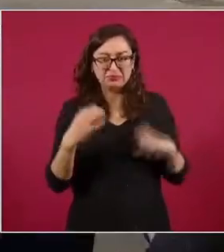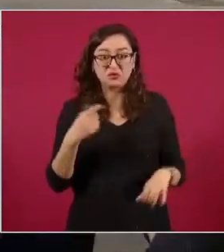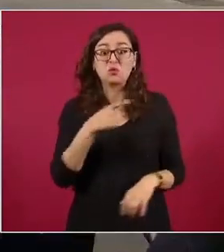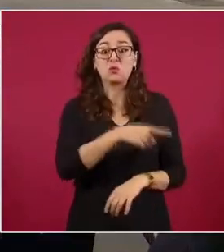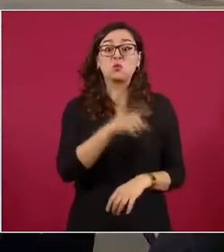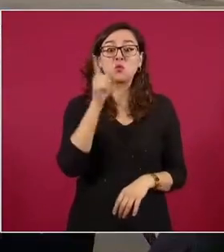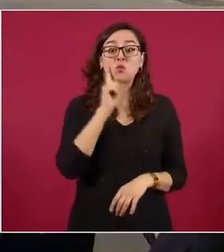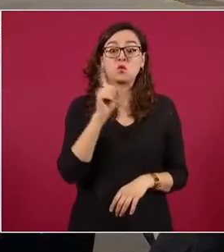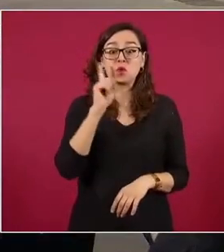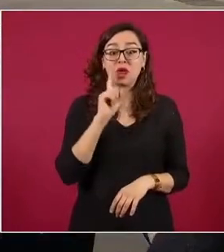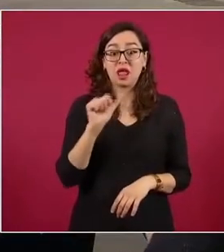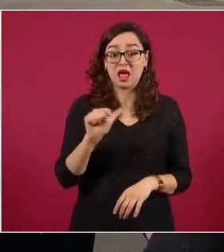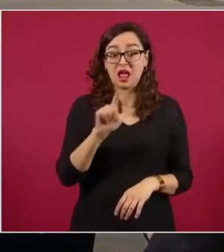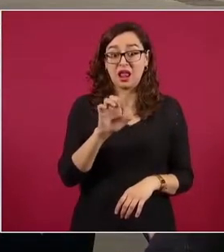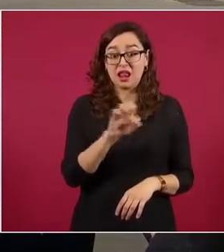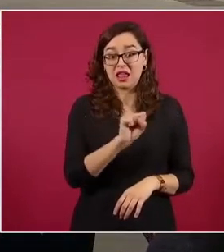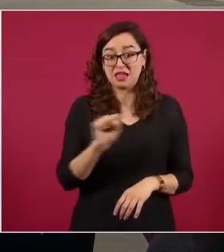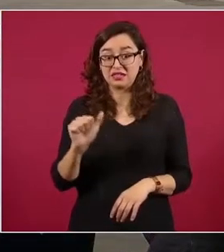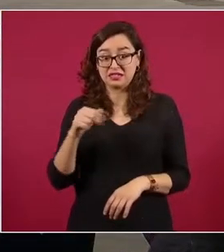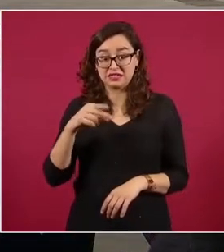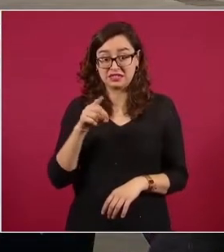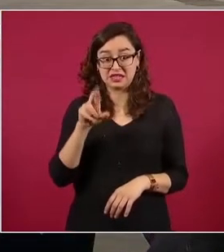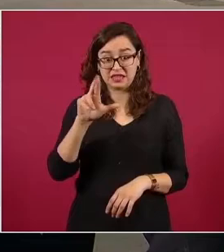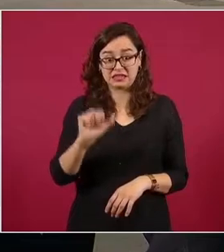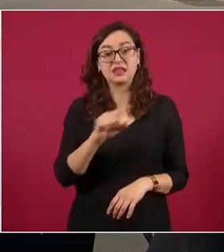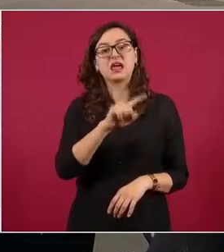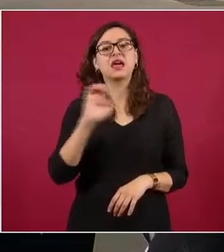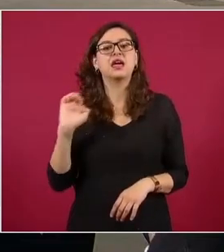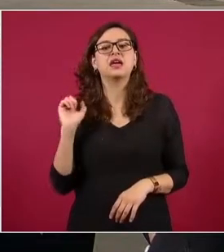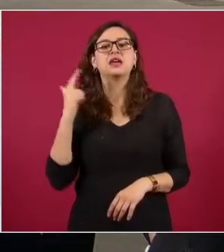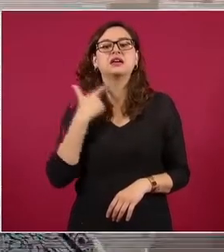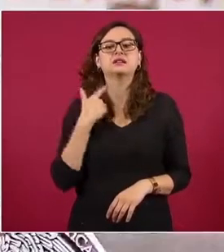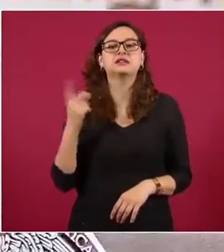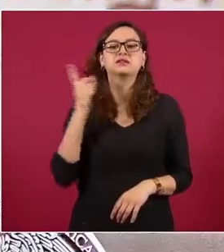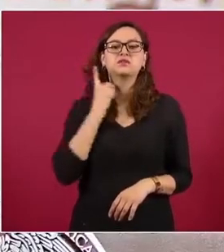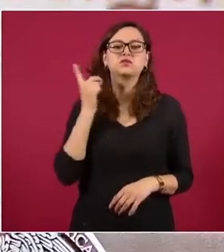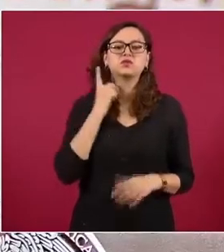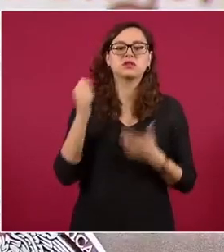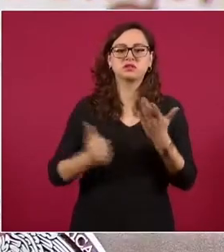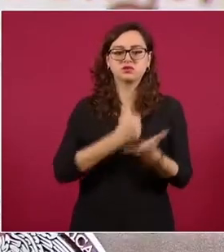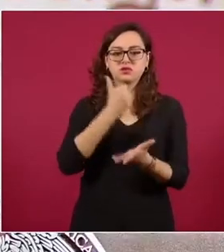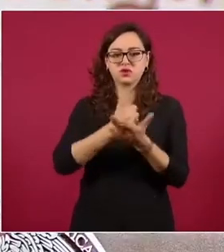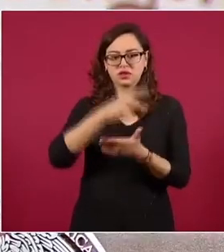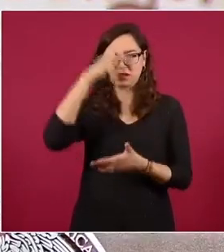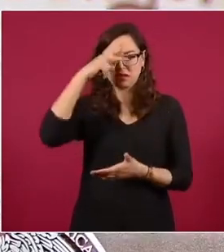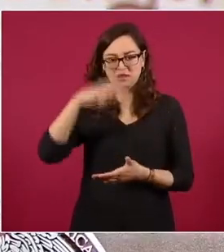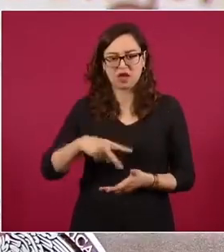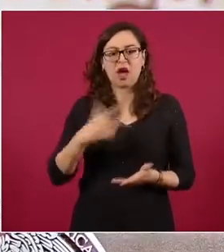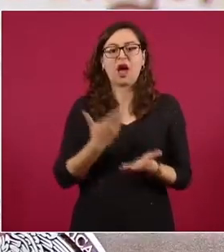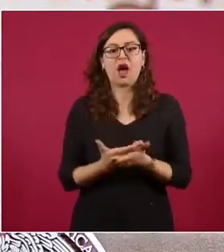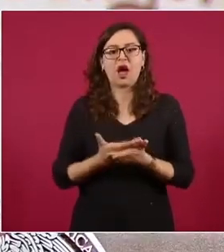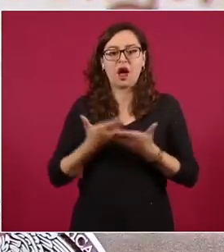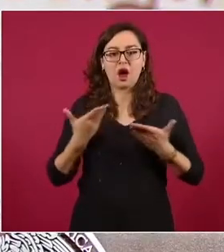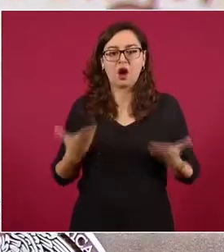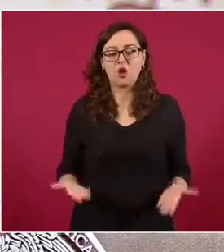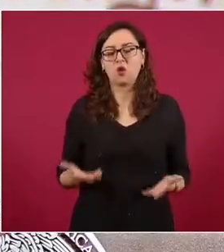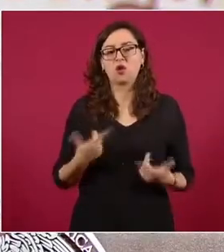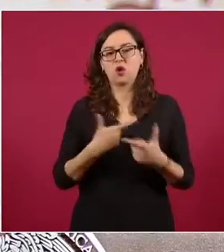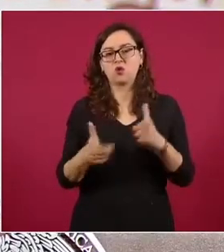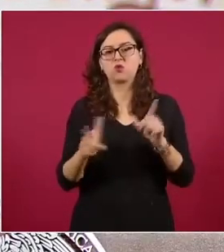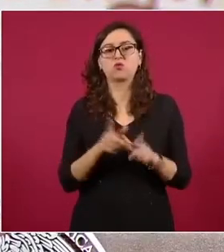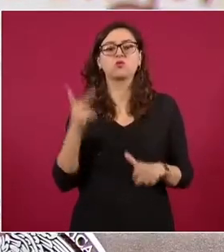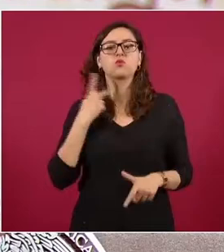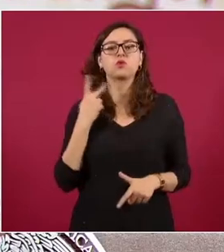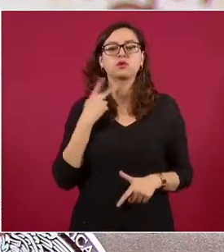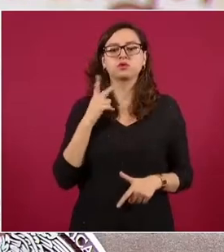Vega, exdiputada de la Ciudad de México y luego ahora en funciones, funcionaria del PAN en la